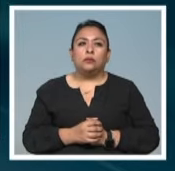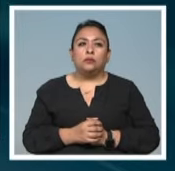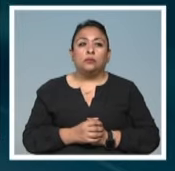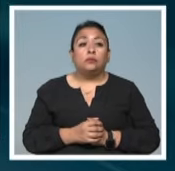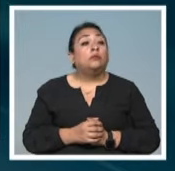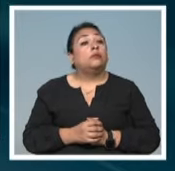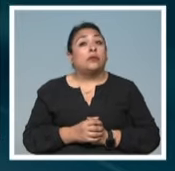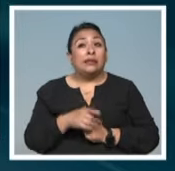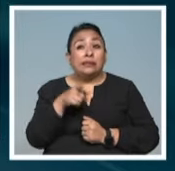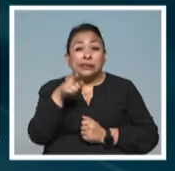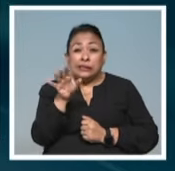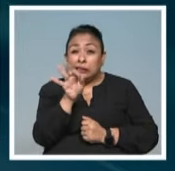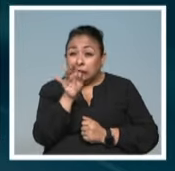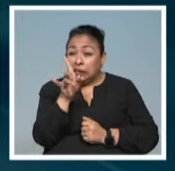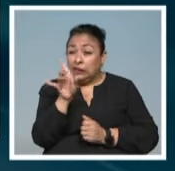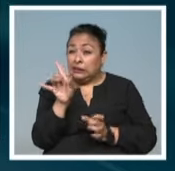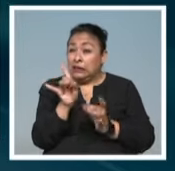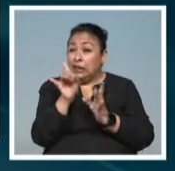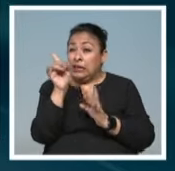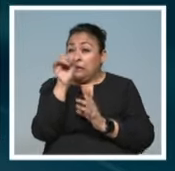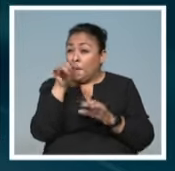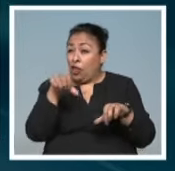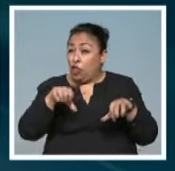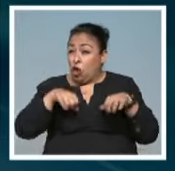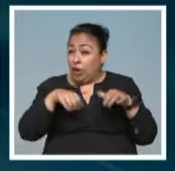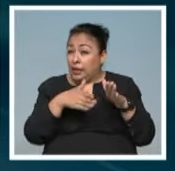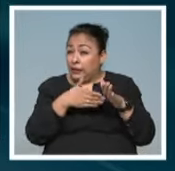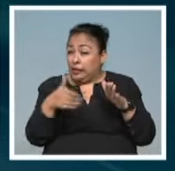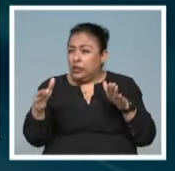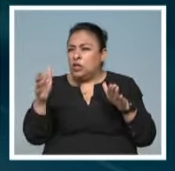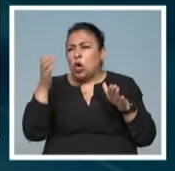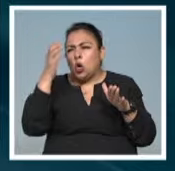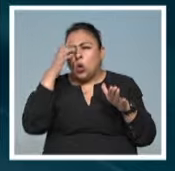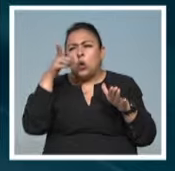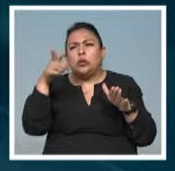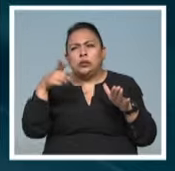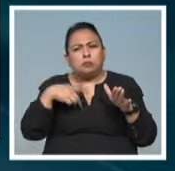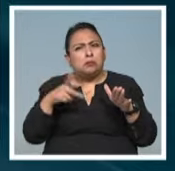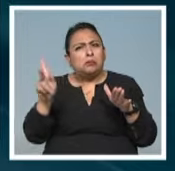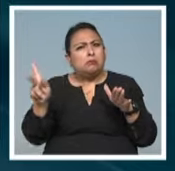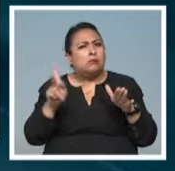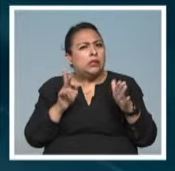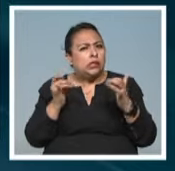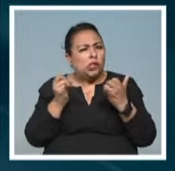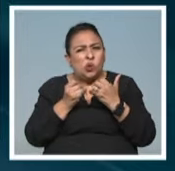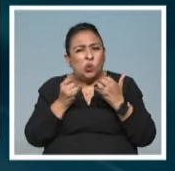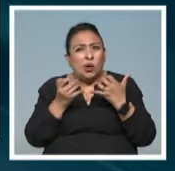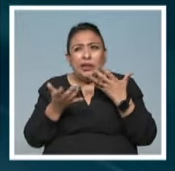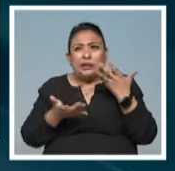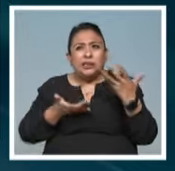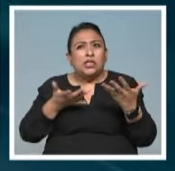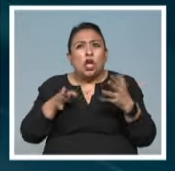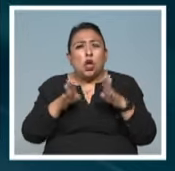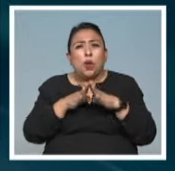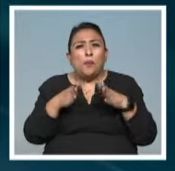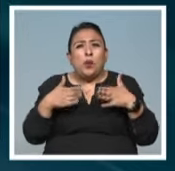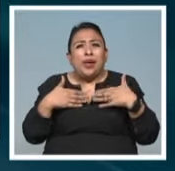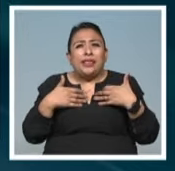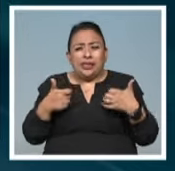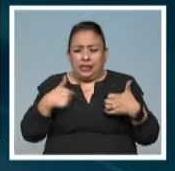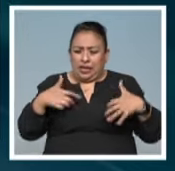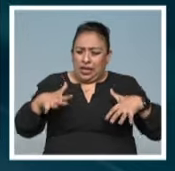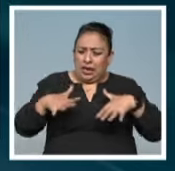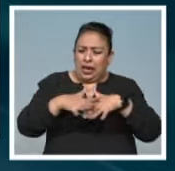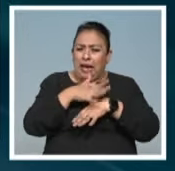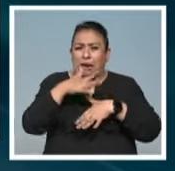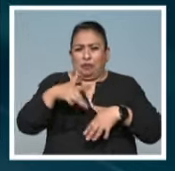Si estás atravesando la difícil etapa de la adolescencia o conoces a alguien que está en la misma situación y no encuentra la manera de entender tus cambios